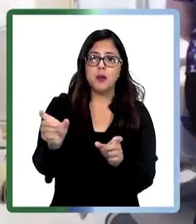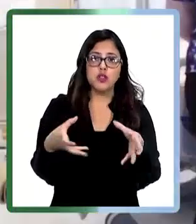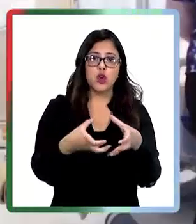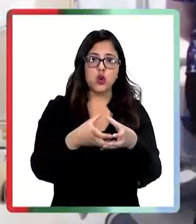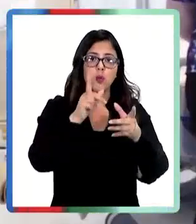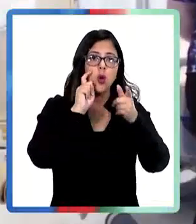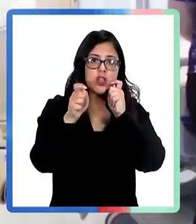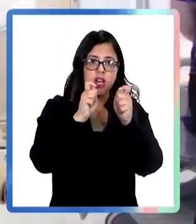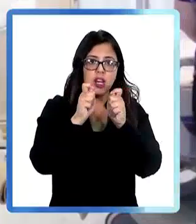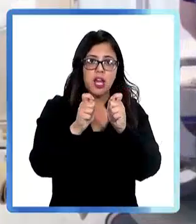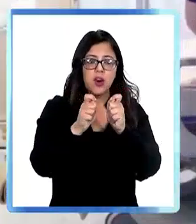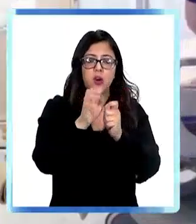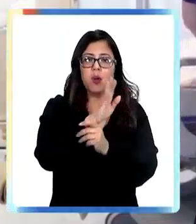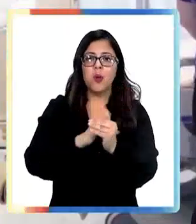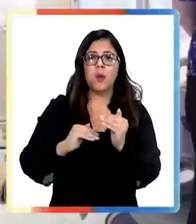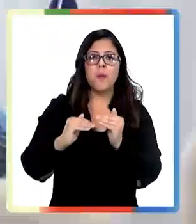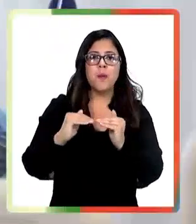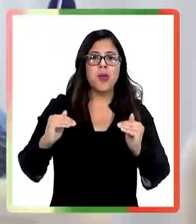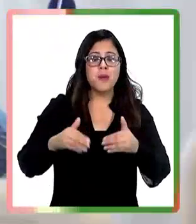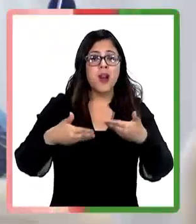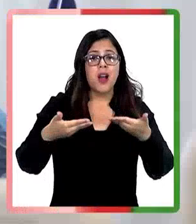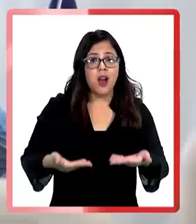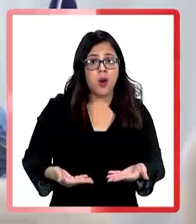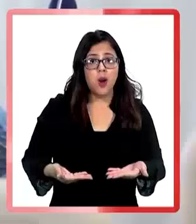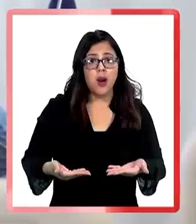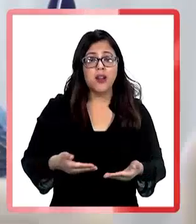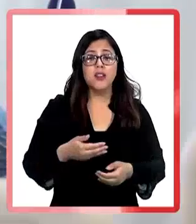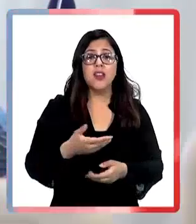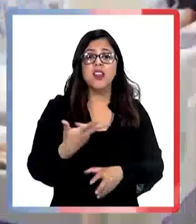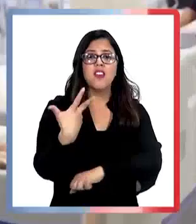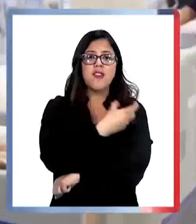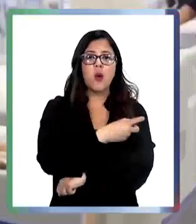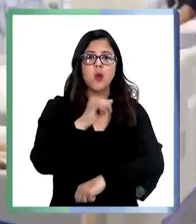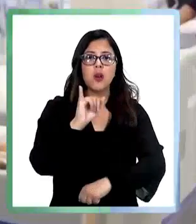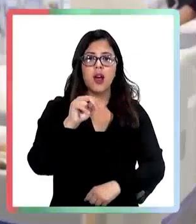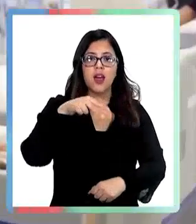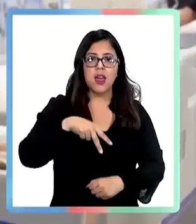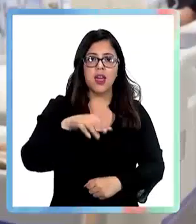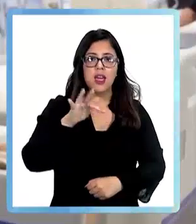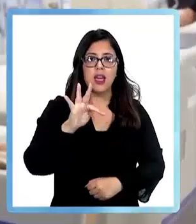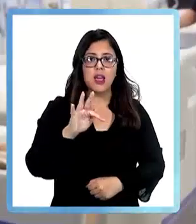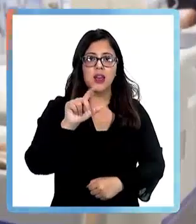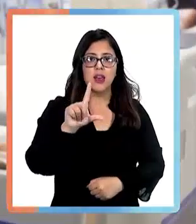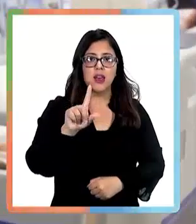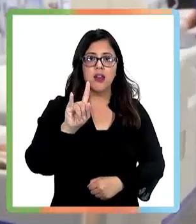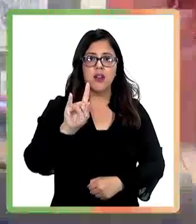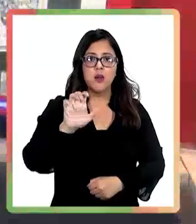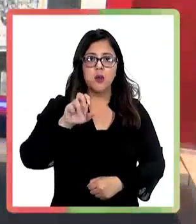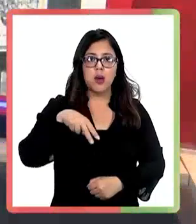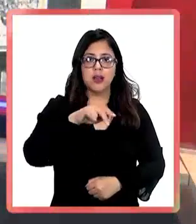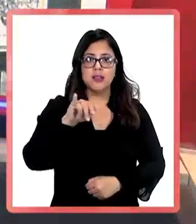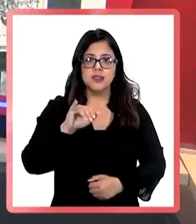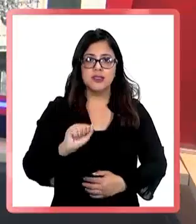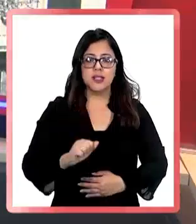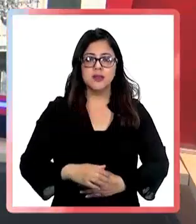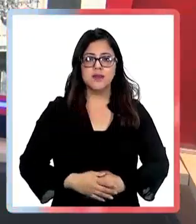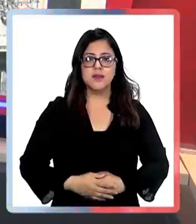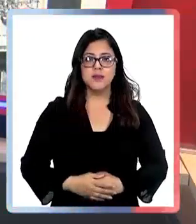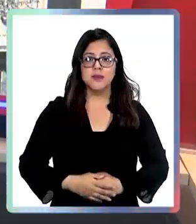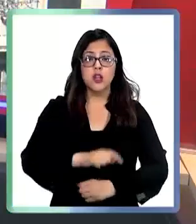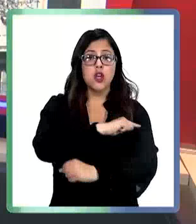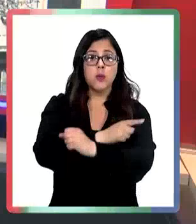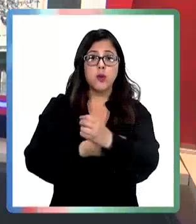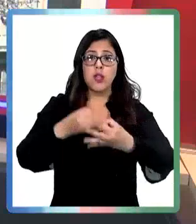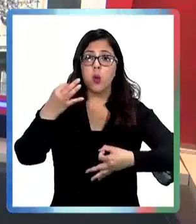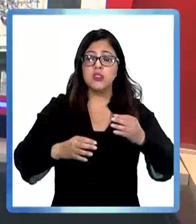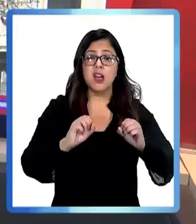vulnerable, tal como ocurre en la actualidad con la de la influenza. El Poder Judicial